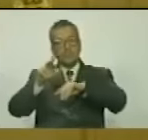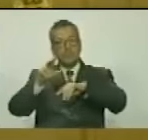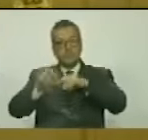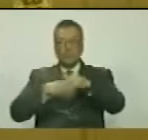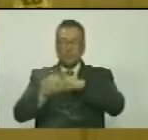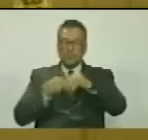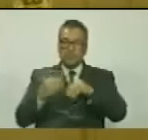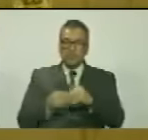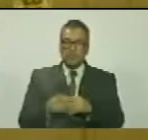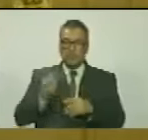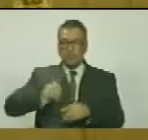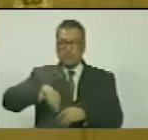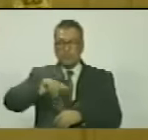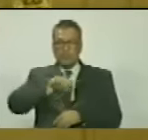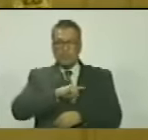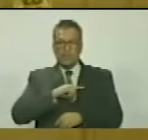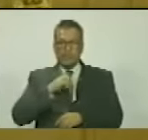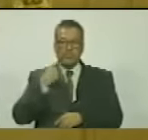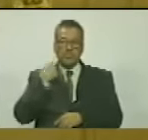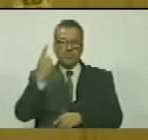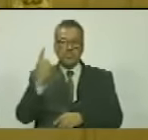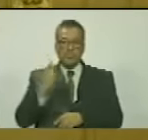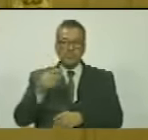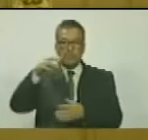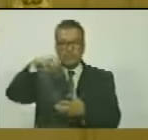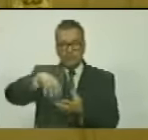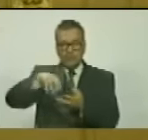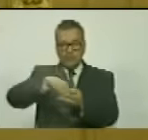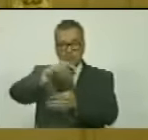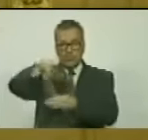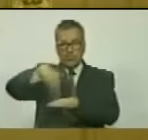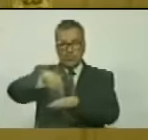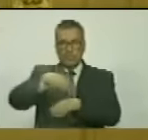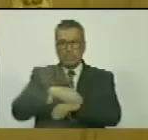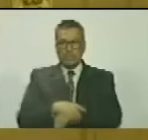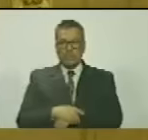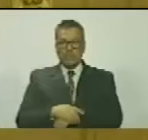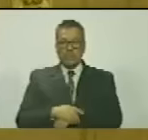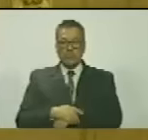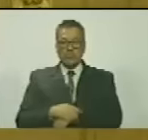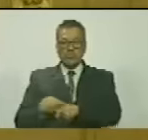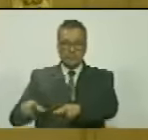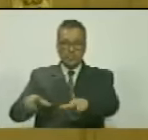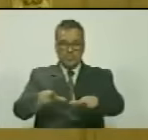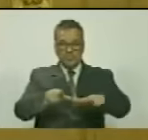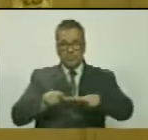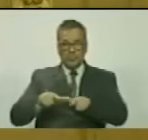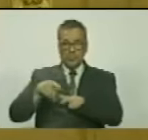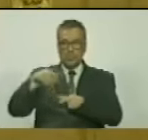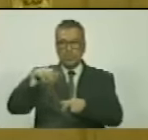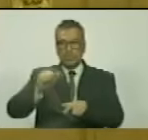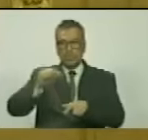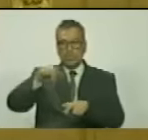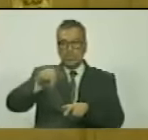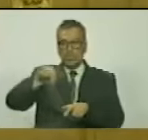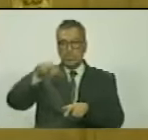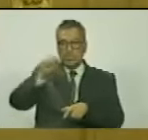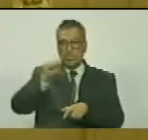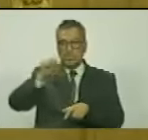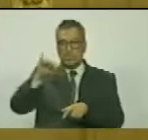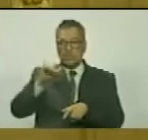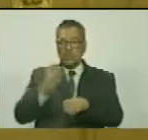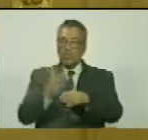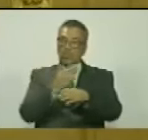llevar nuestro prócer al Panteón Nacional. Lugar que por antonomasia le corresponde,